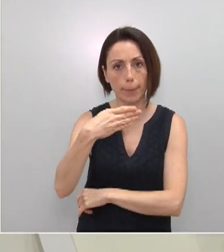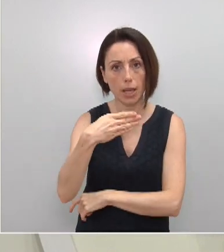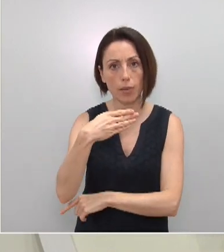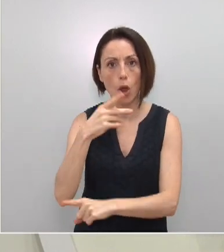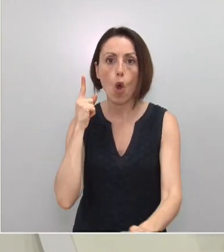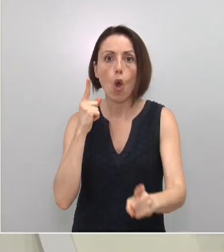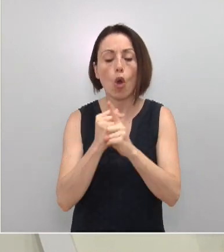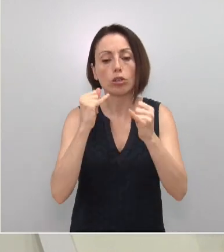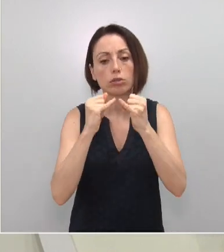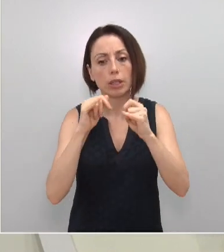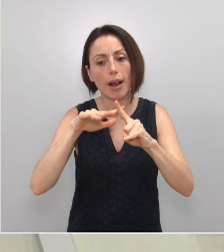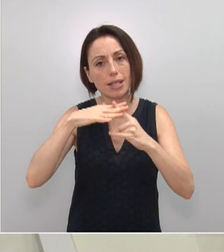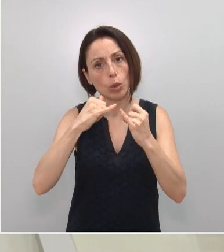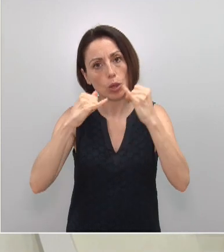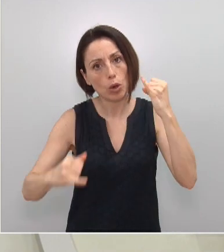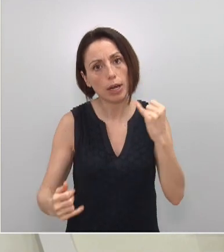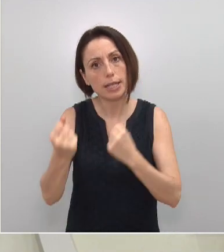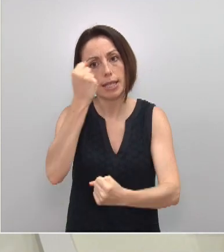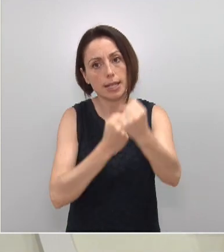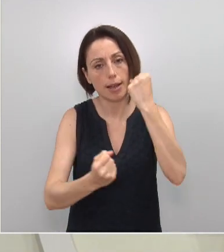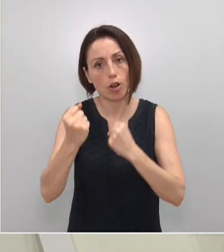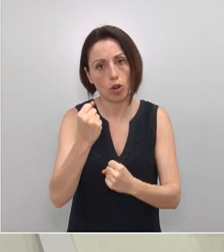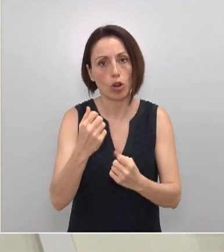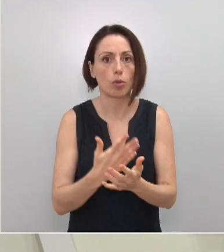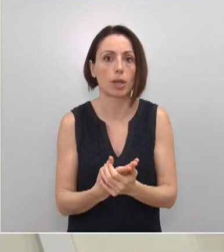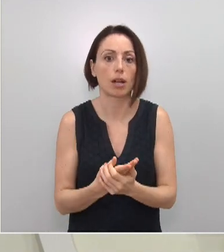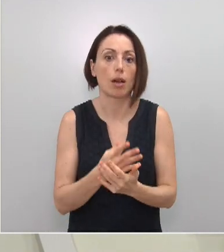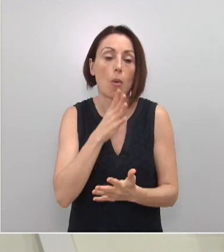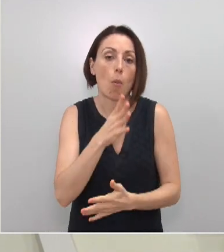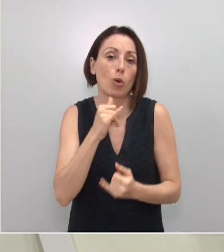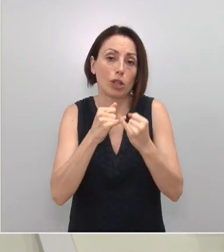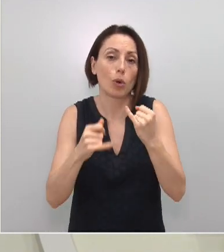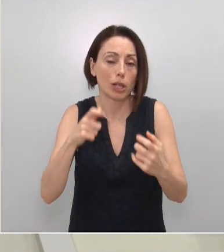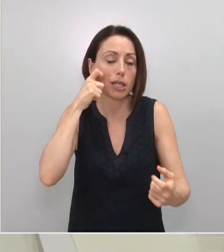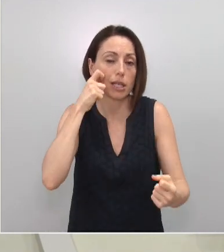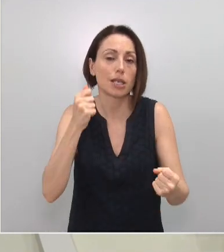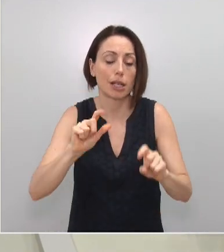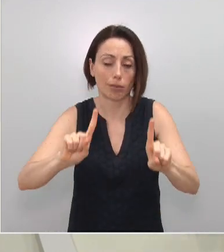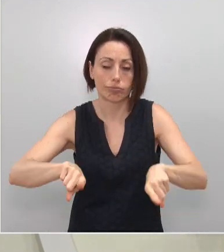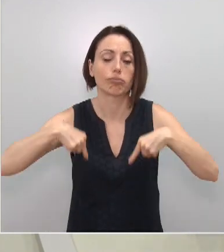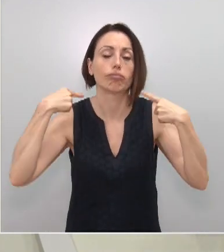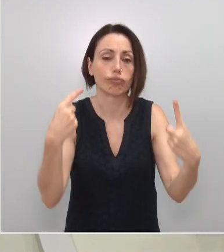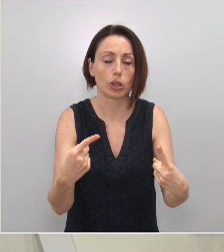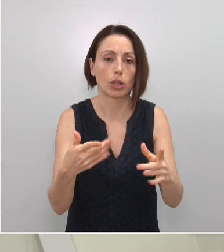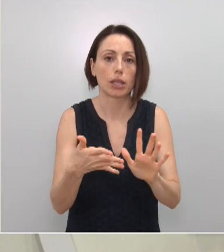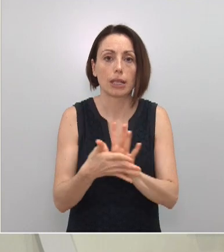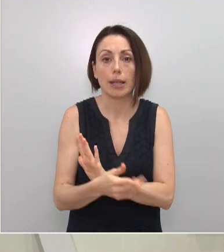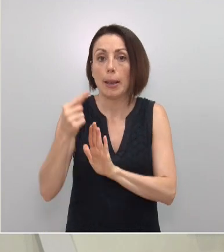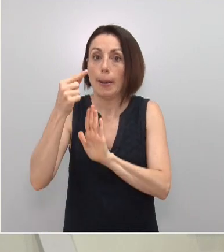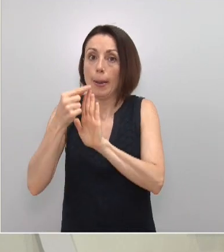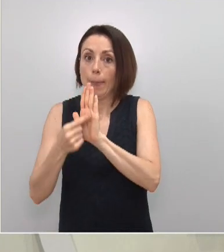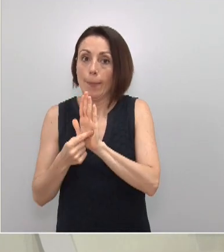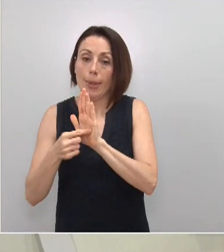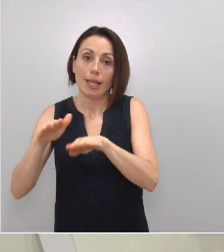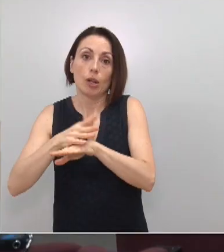económica, a la que, sin duda, nos va a derivar esta crisis sanitaria. Y espero que no acentúen las medidas del Gobierno central.